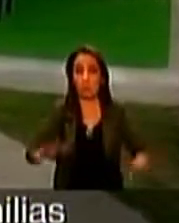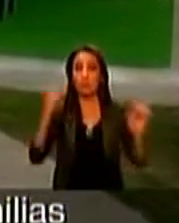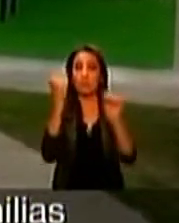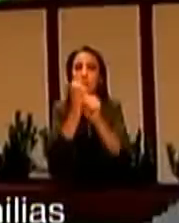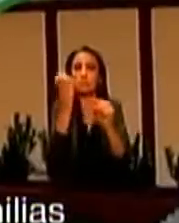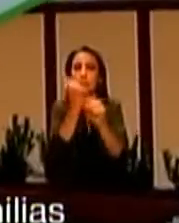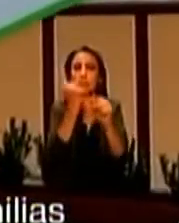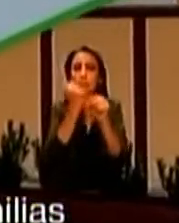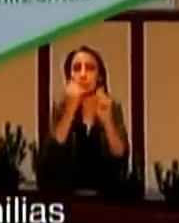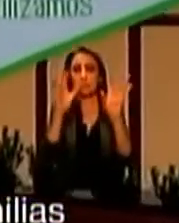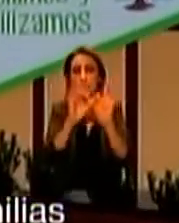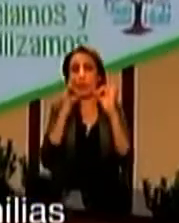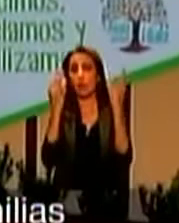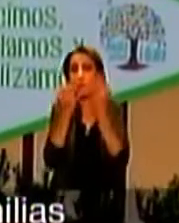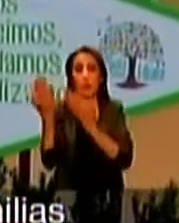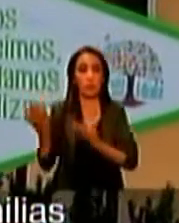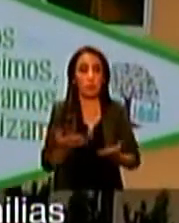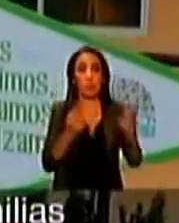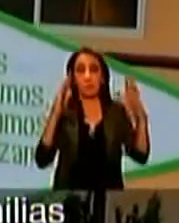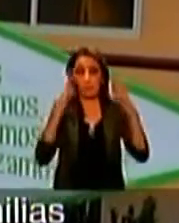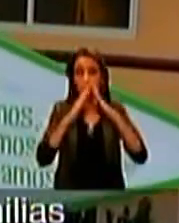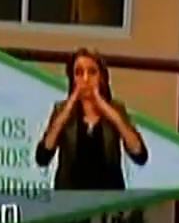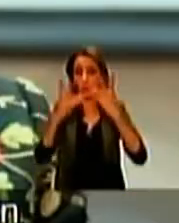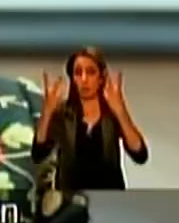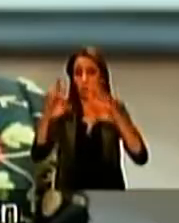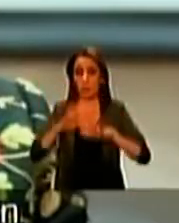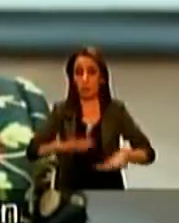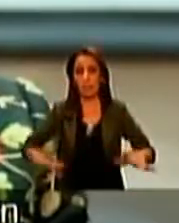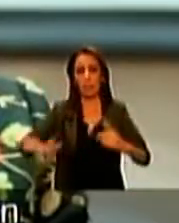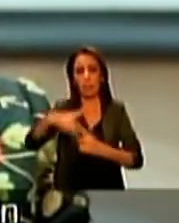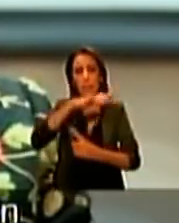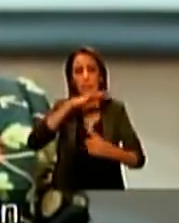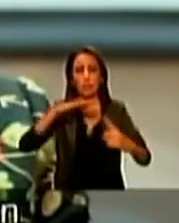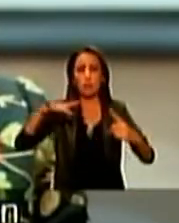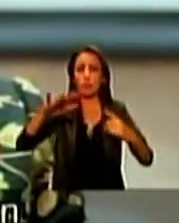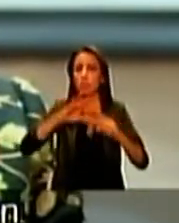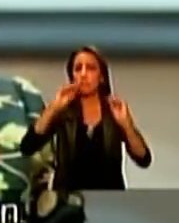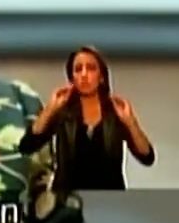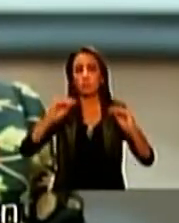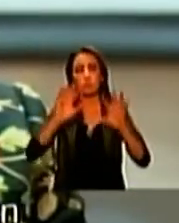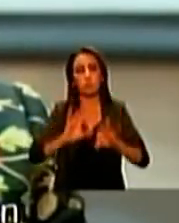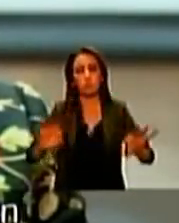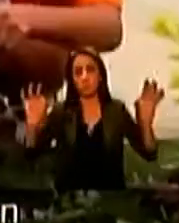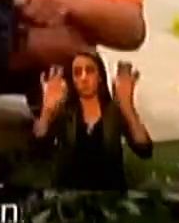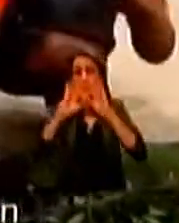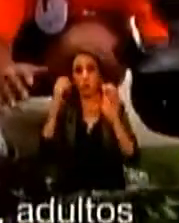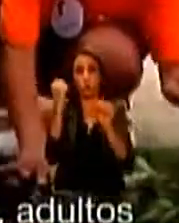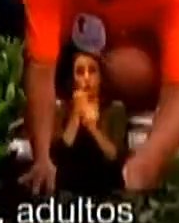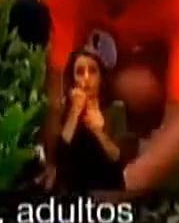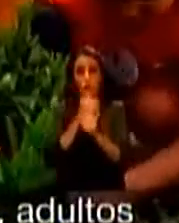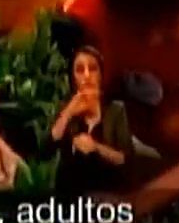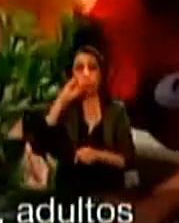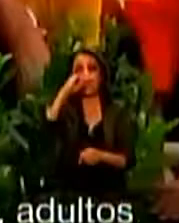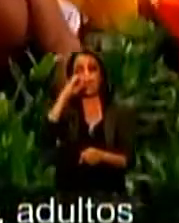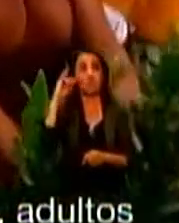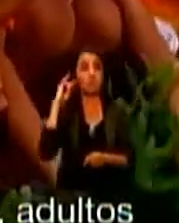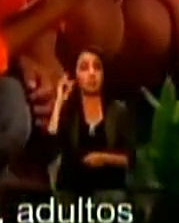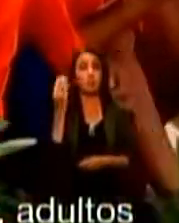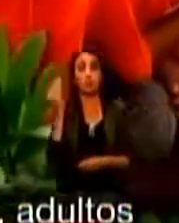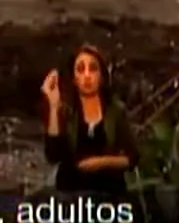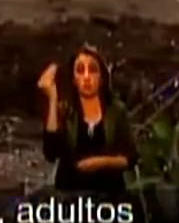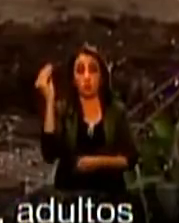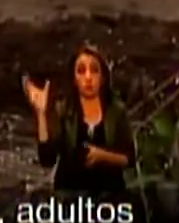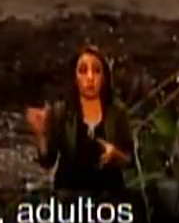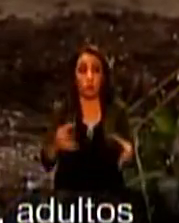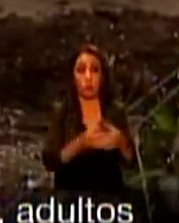trabajo realizado con las familias beneficiarias de las viviendas. La educación ambiental es un eje transversal de trabajo, en donde niñas, niños y